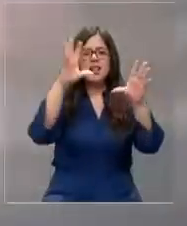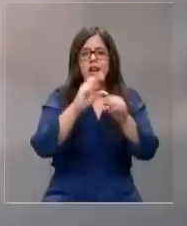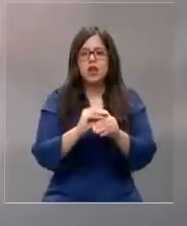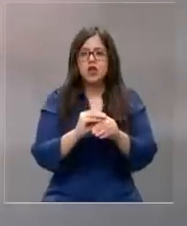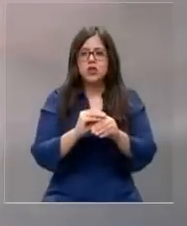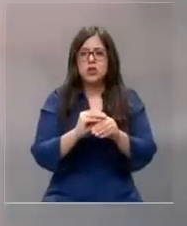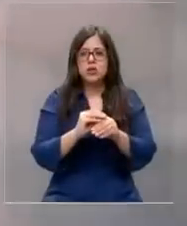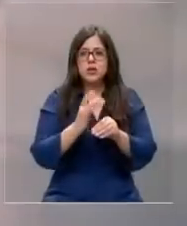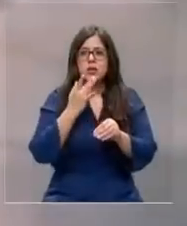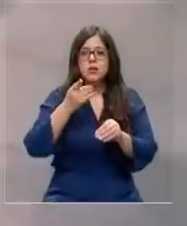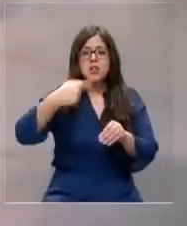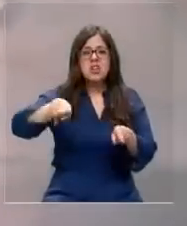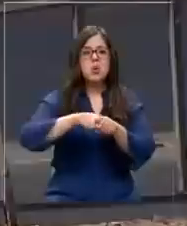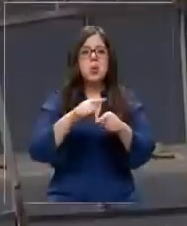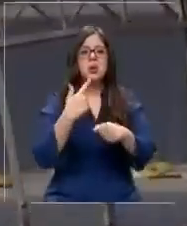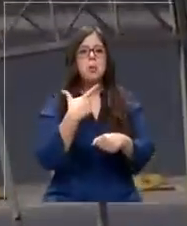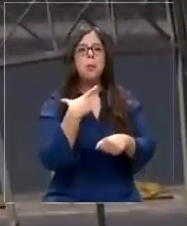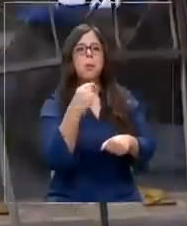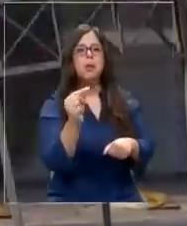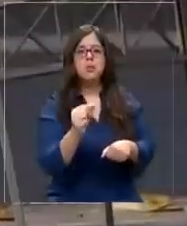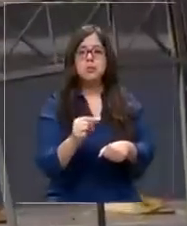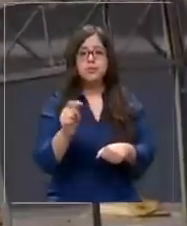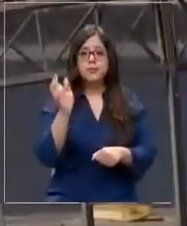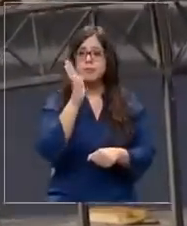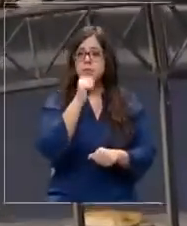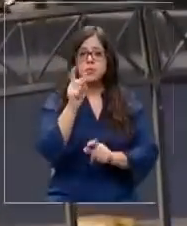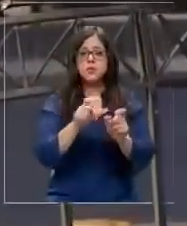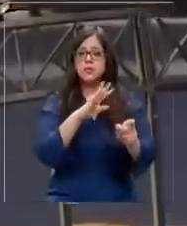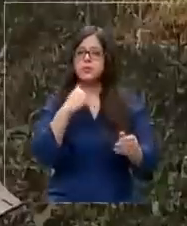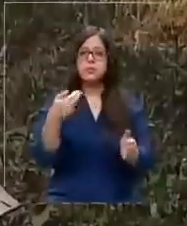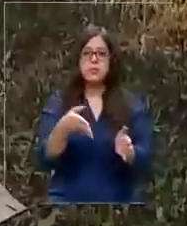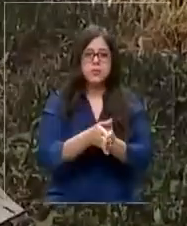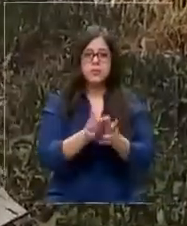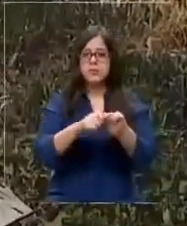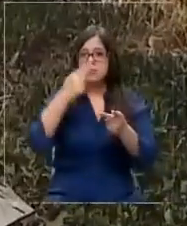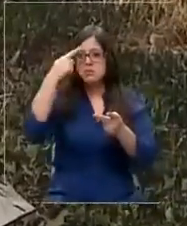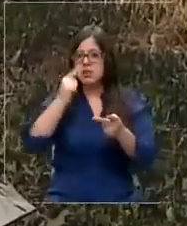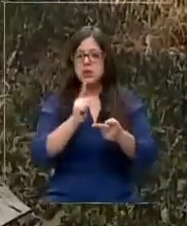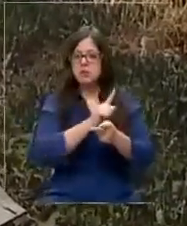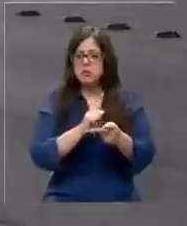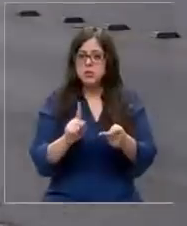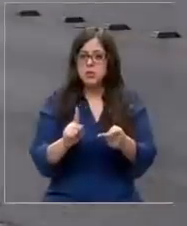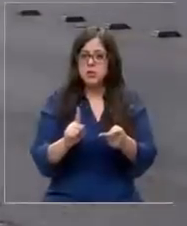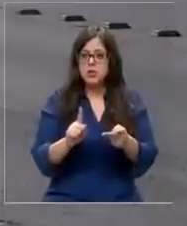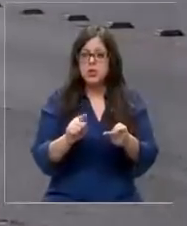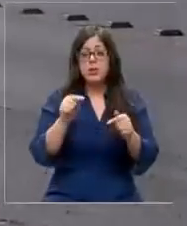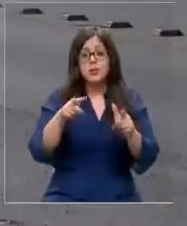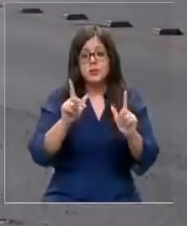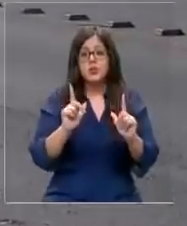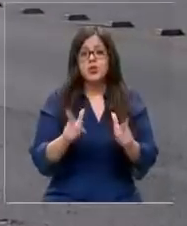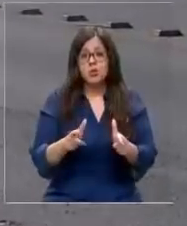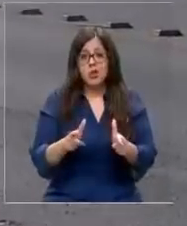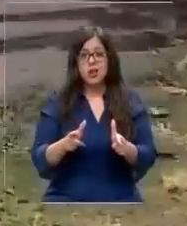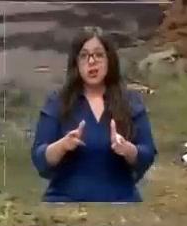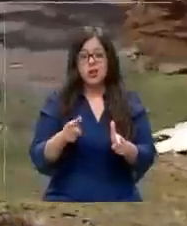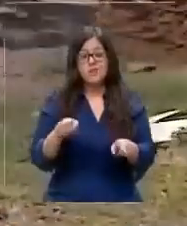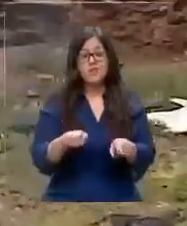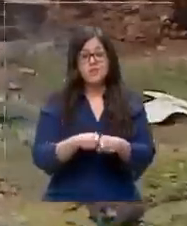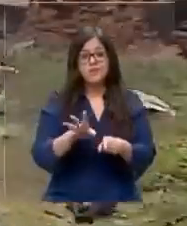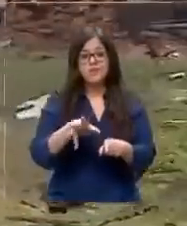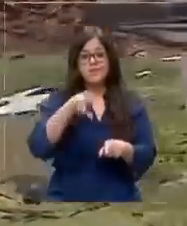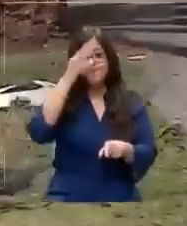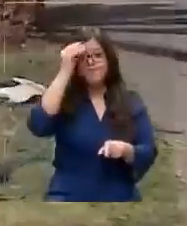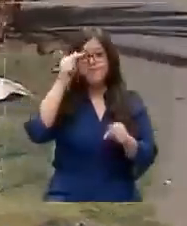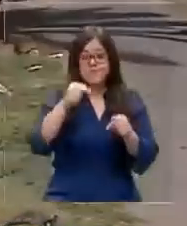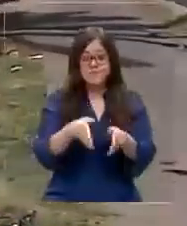por lleguen y sobrepasan los límites. No hubo víctimas fatales ni heridos tras el accidente. Eso afortunadamente tomando en cuenta que